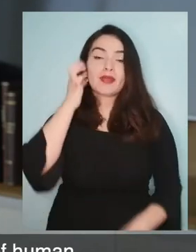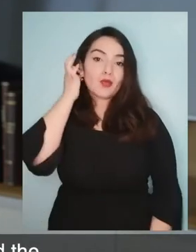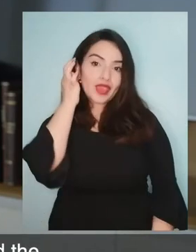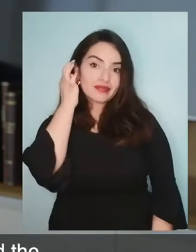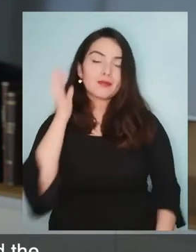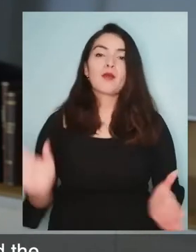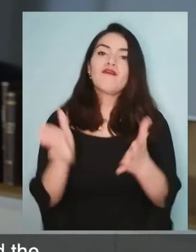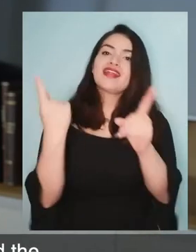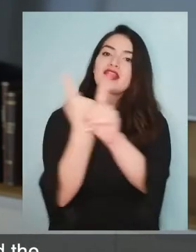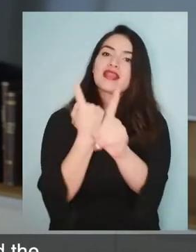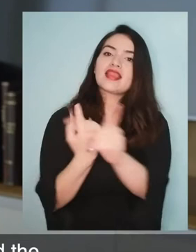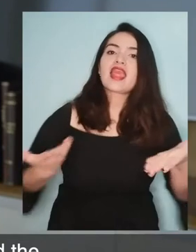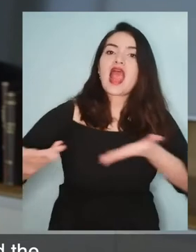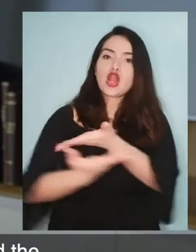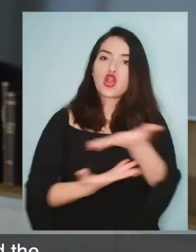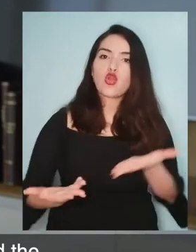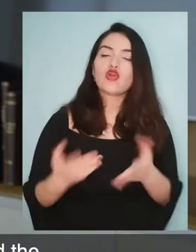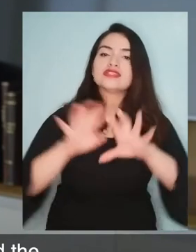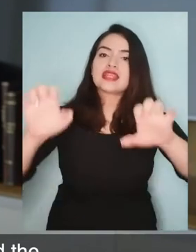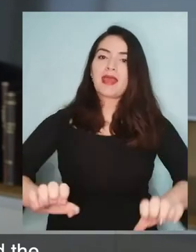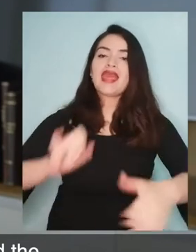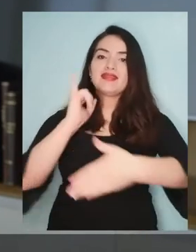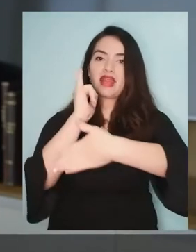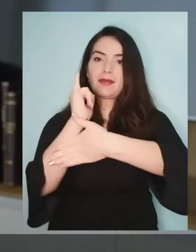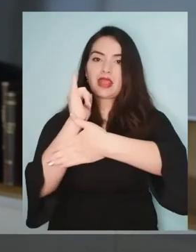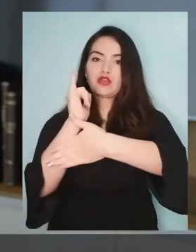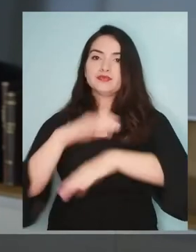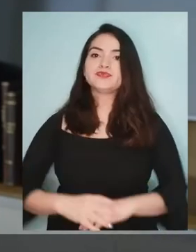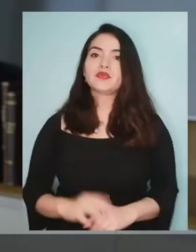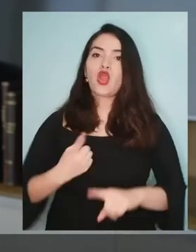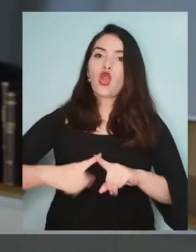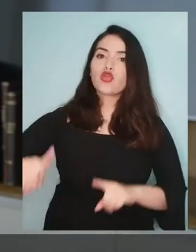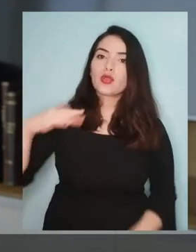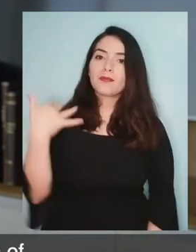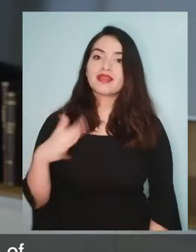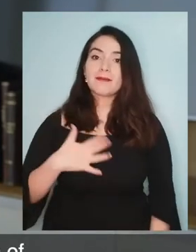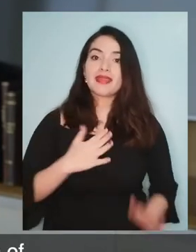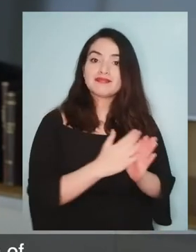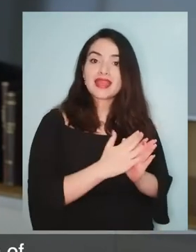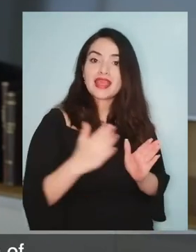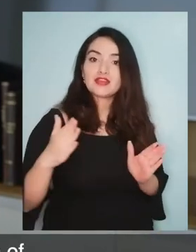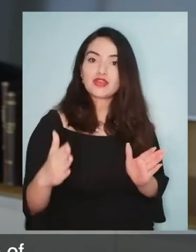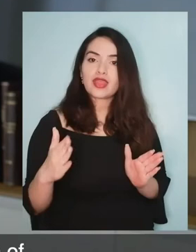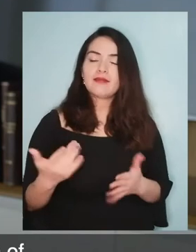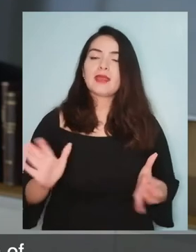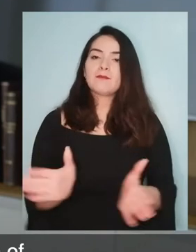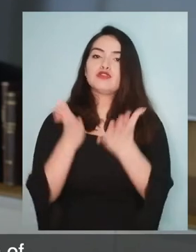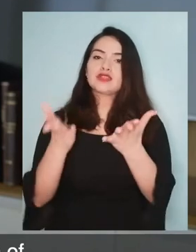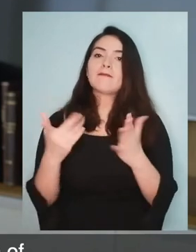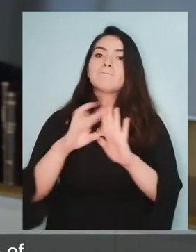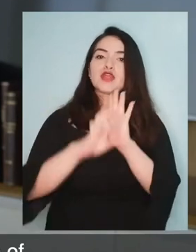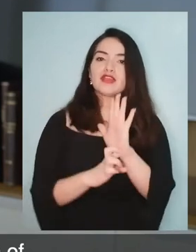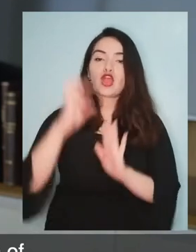y defensores promoviendo el urgente diálogo entre el ordenamiento jurídico nacional y los estándares del sistema interamericano. Otro aspecto relevante de mi trayectoria dice